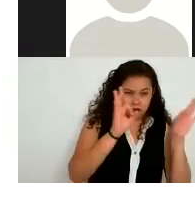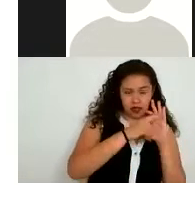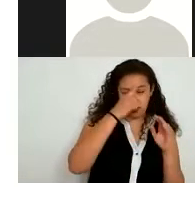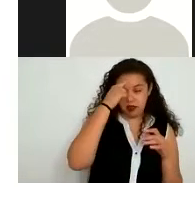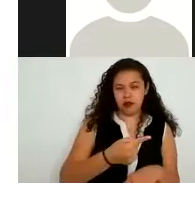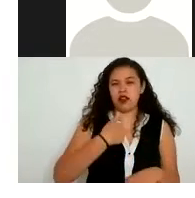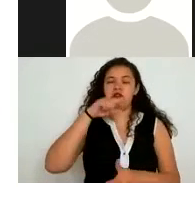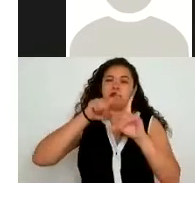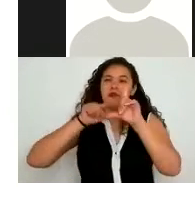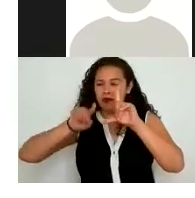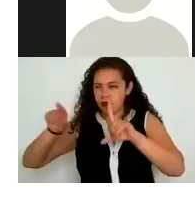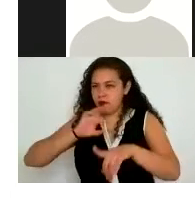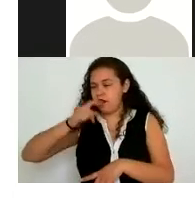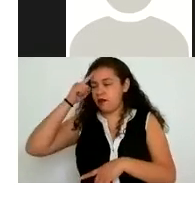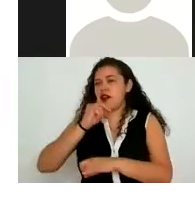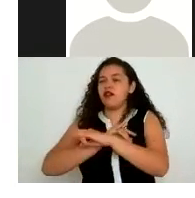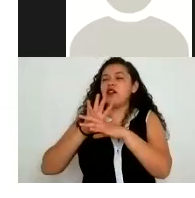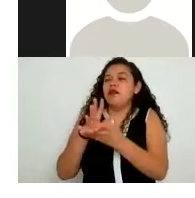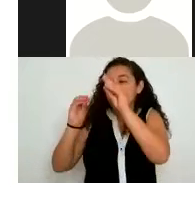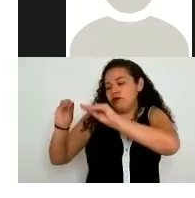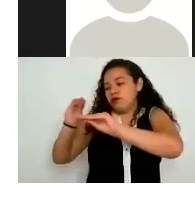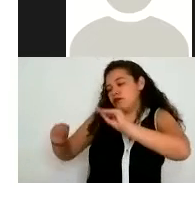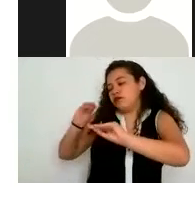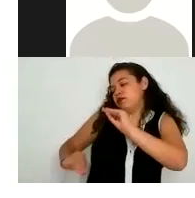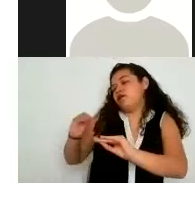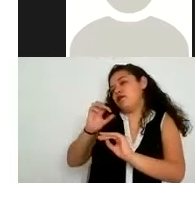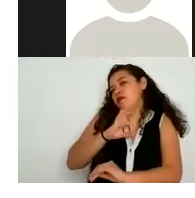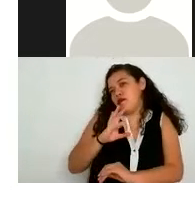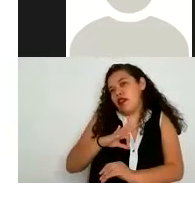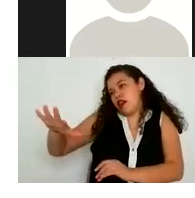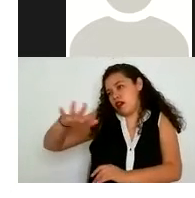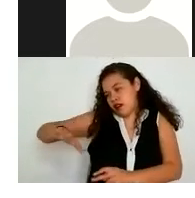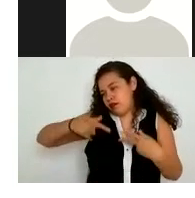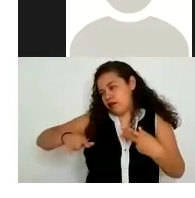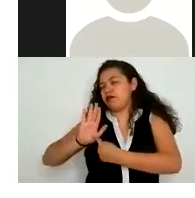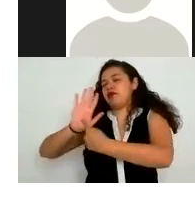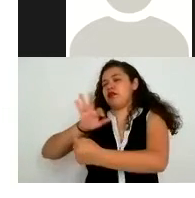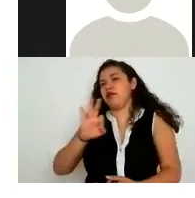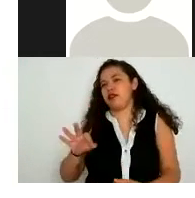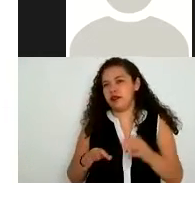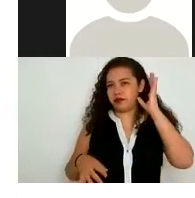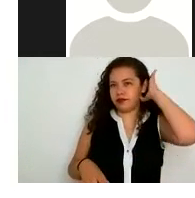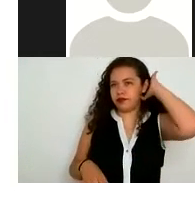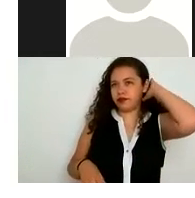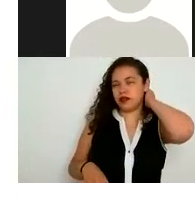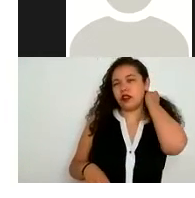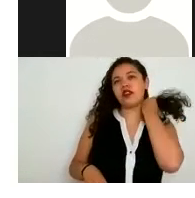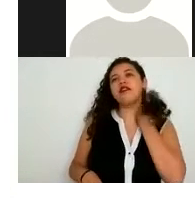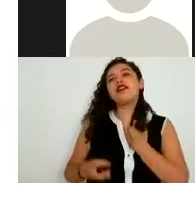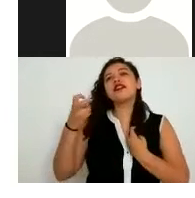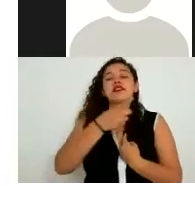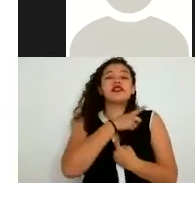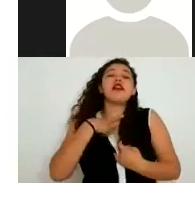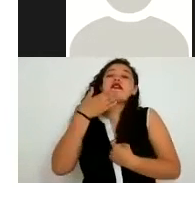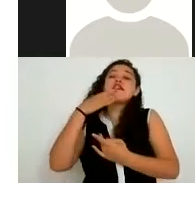que nos permitan rendir información a la sociedad a los donantes etcétera entonces todo eso debe estar bien plasmado de manera